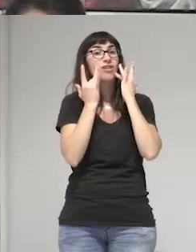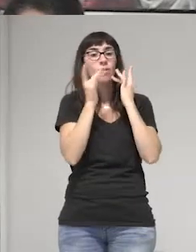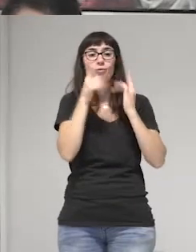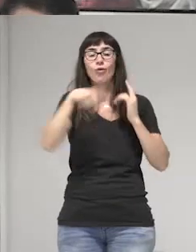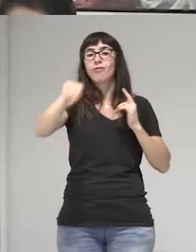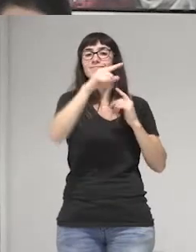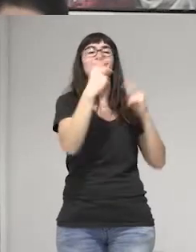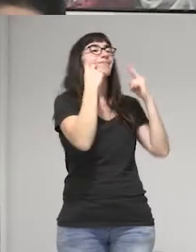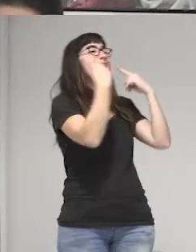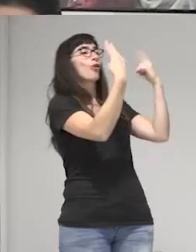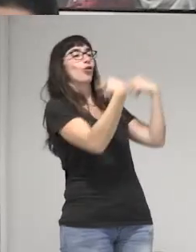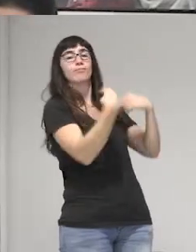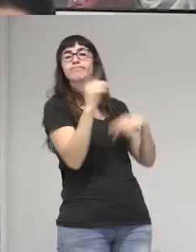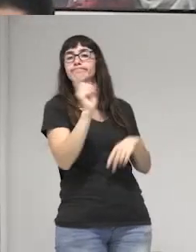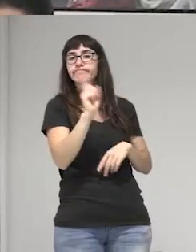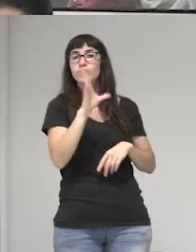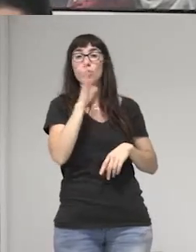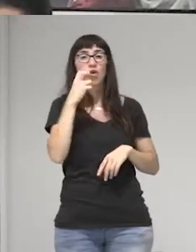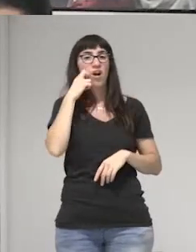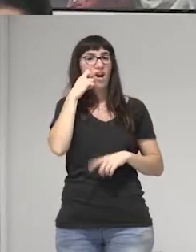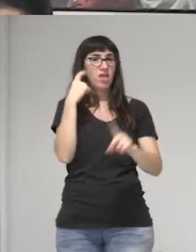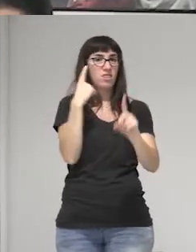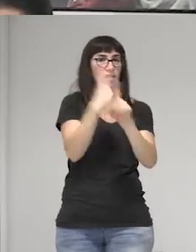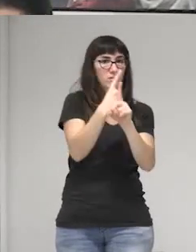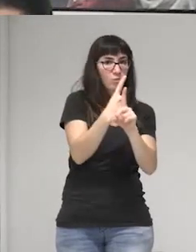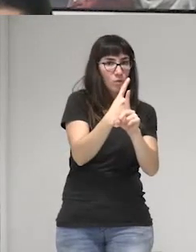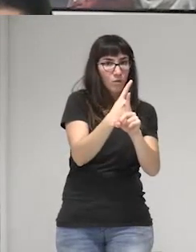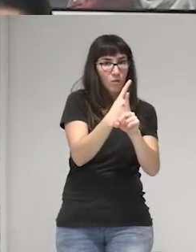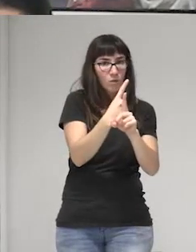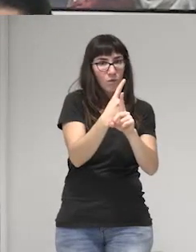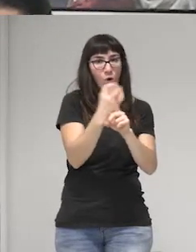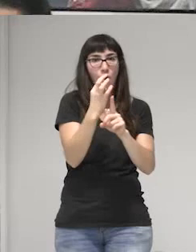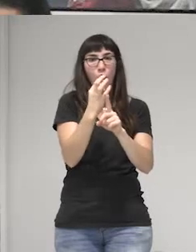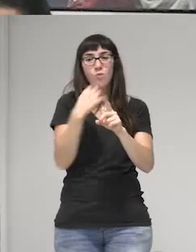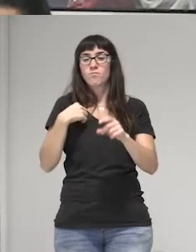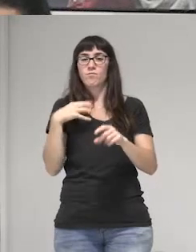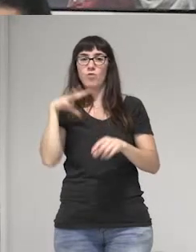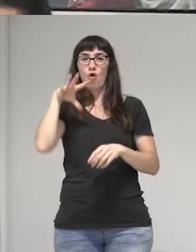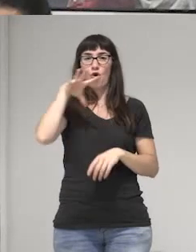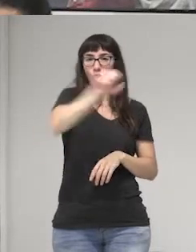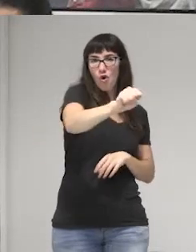a partir del racismo. Y a partir de la colonización.